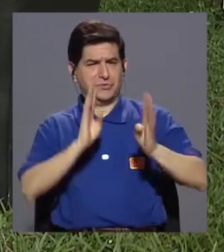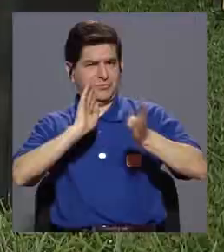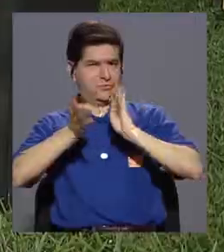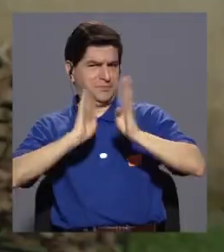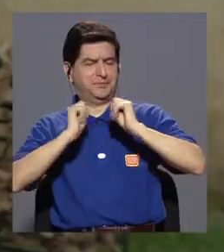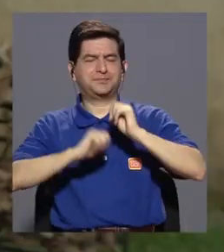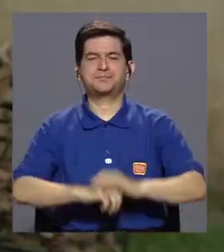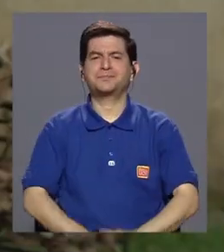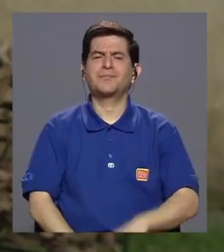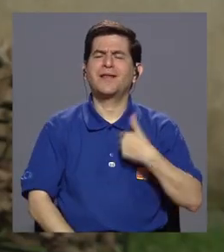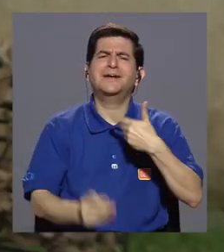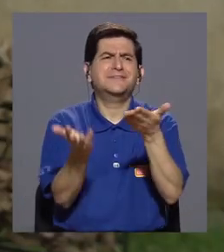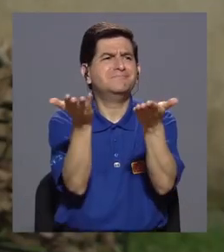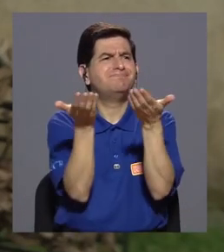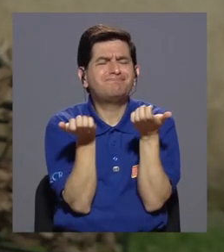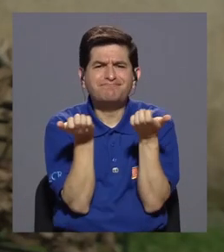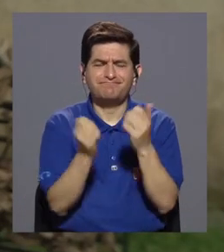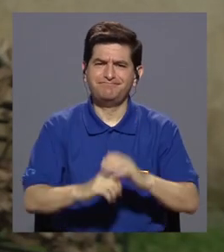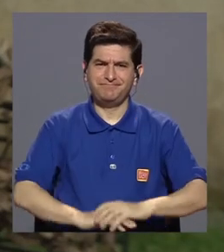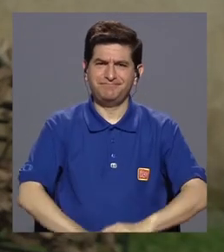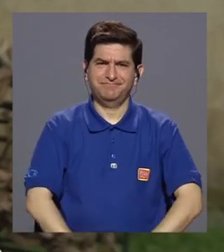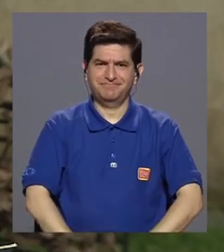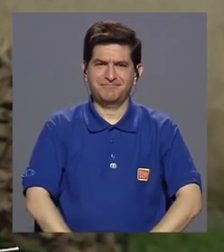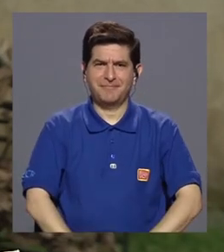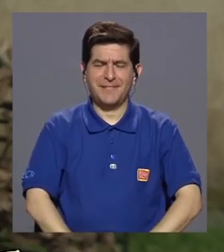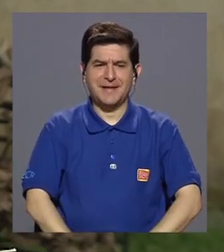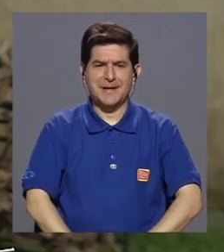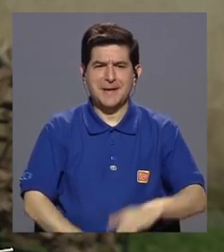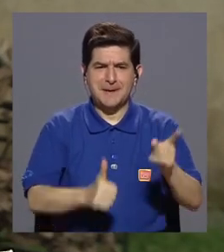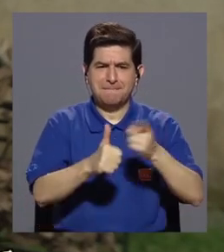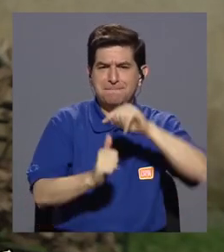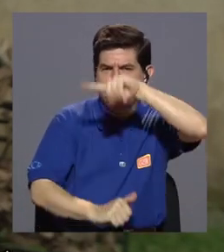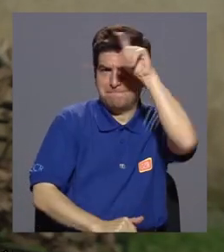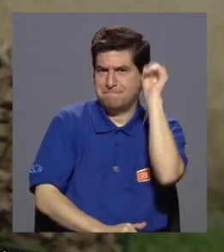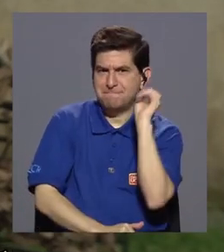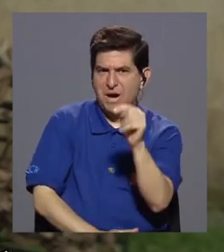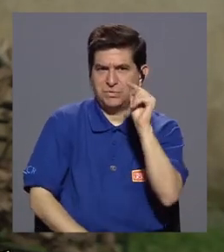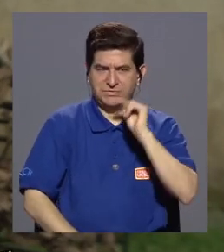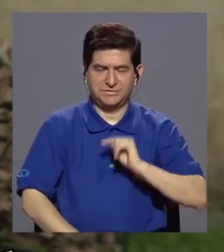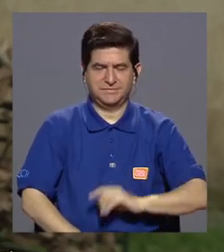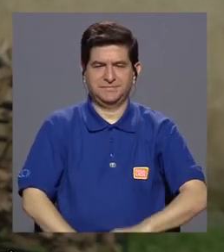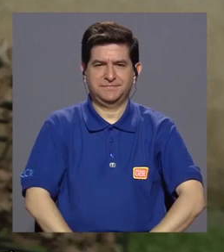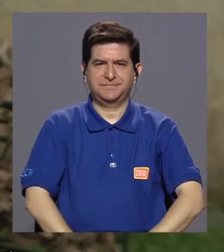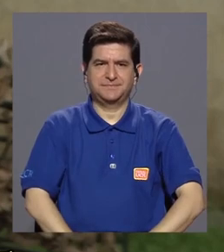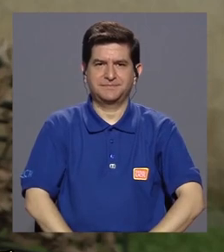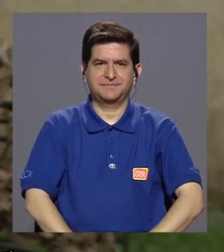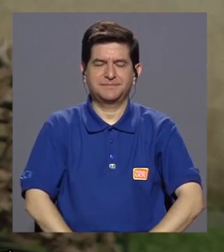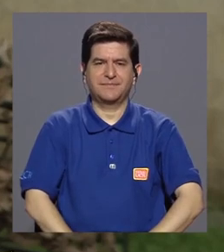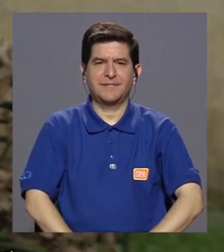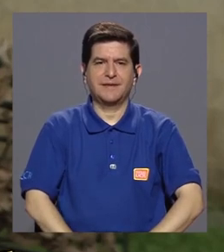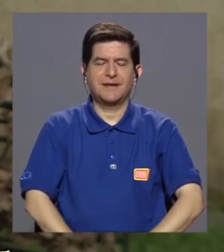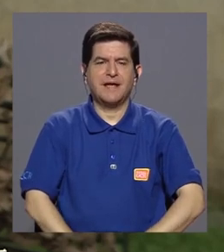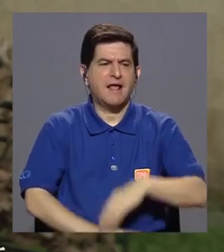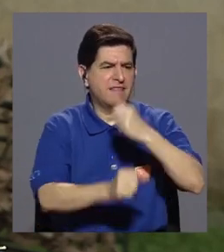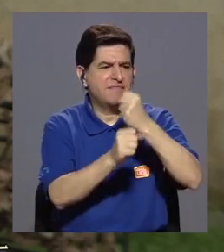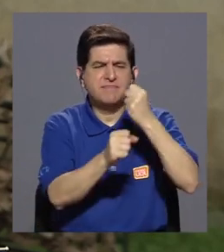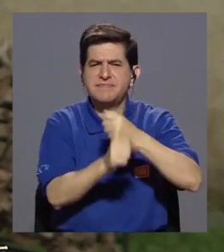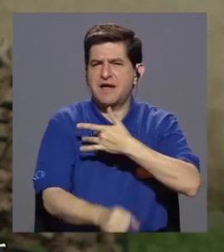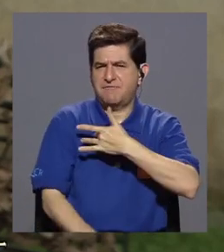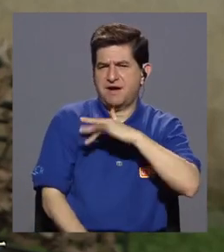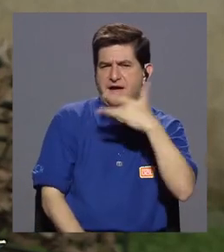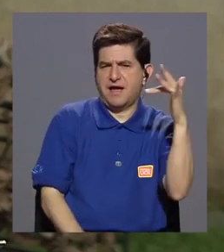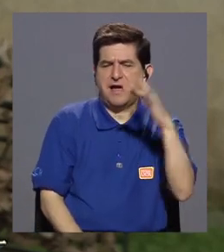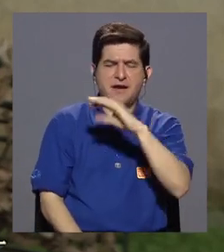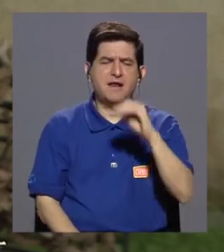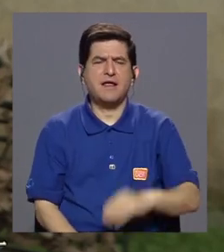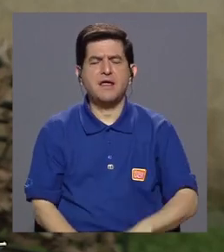conversar. Y yo quisiera hacerle la primera pregunta, ¿verdad? Si trabajar con el alma y el